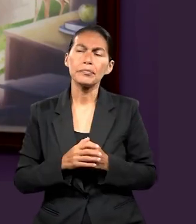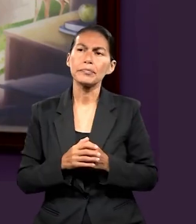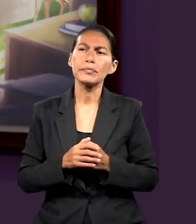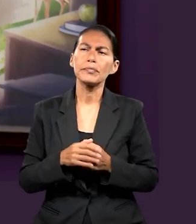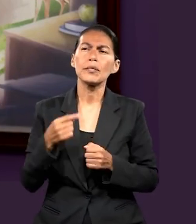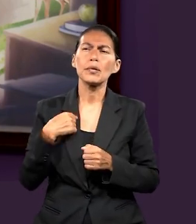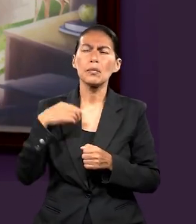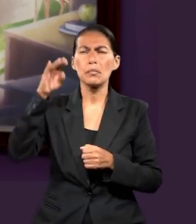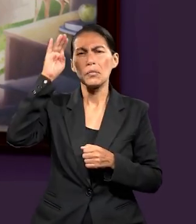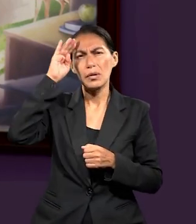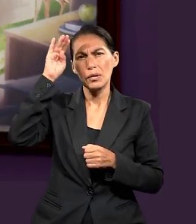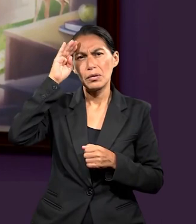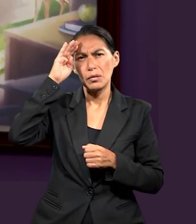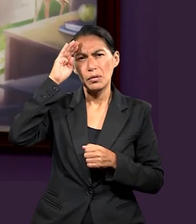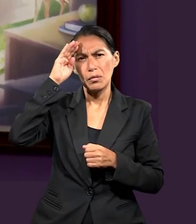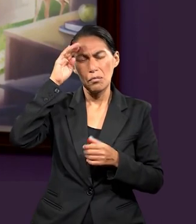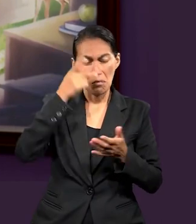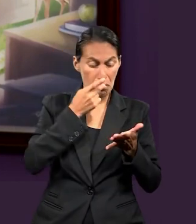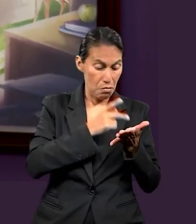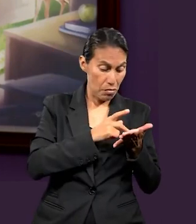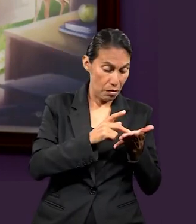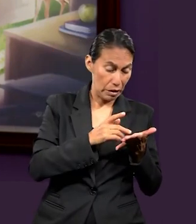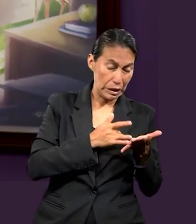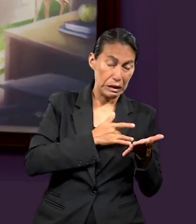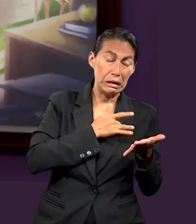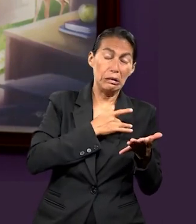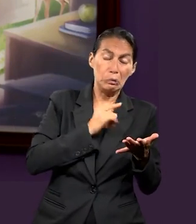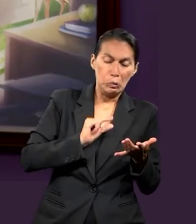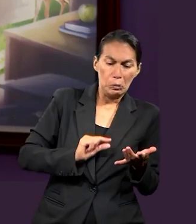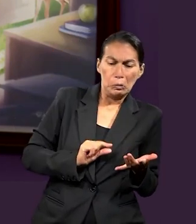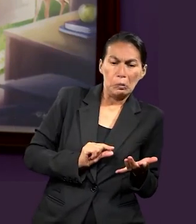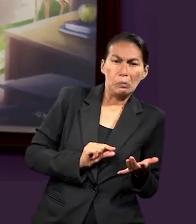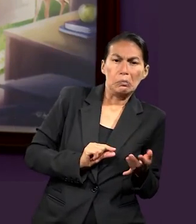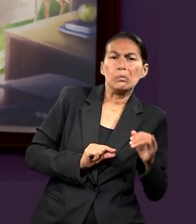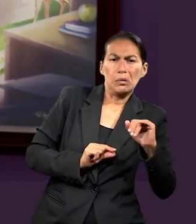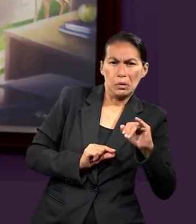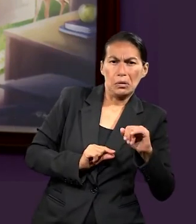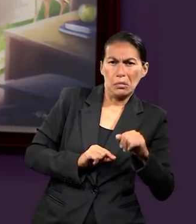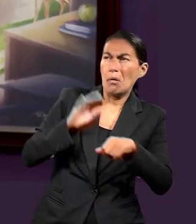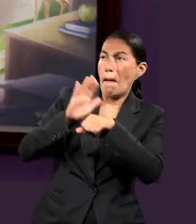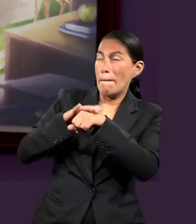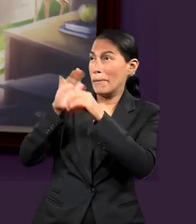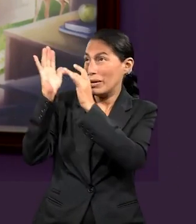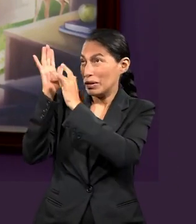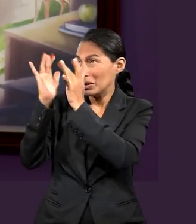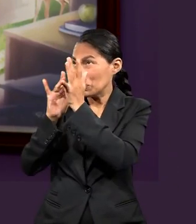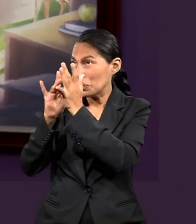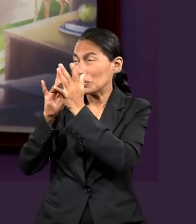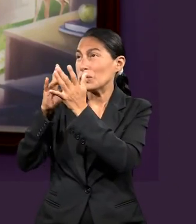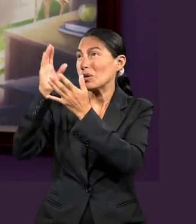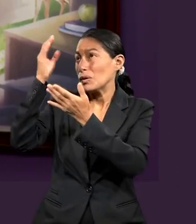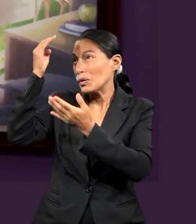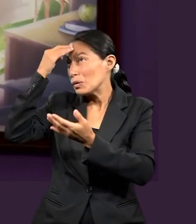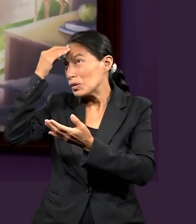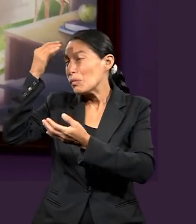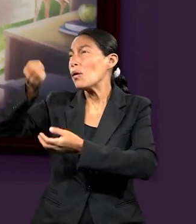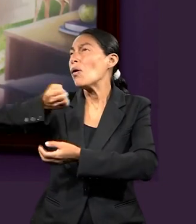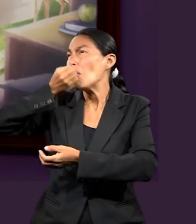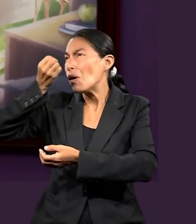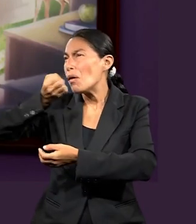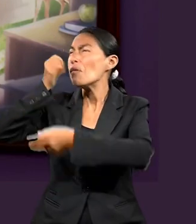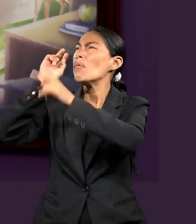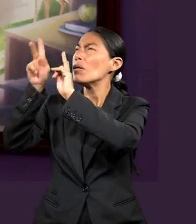dices, sí creo que por eso Pablo se sintió así, porque entre más conocemos a